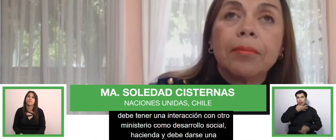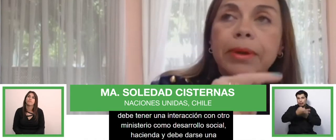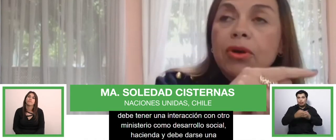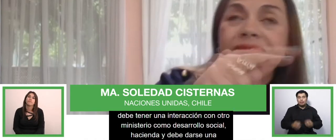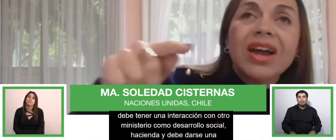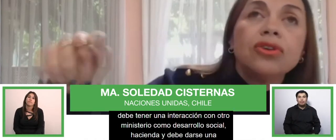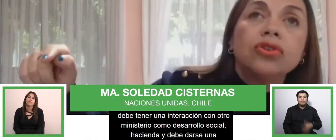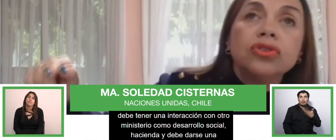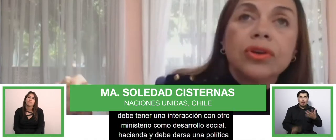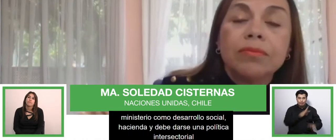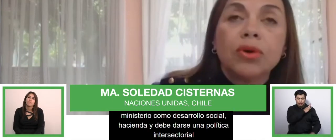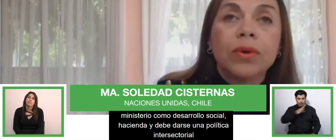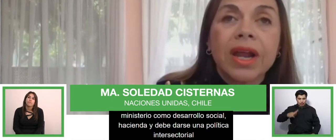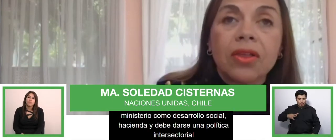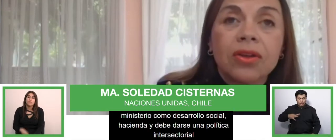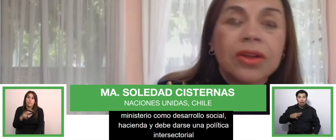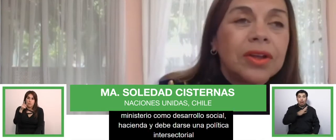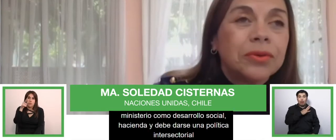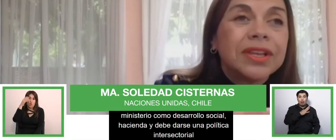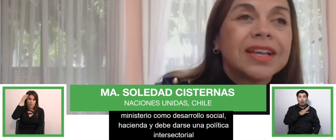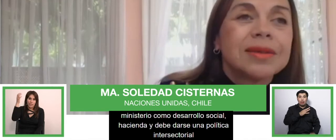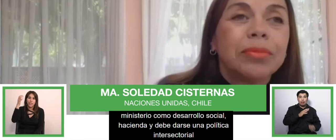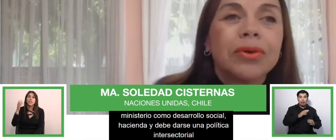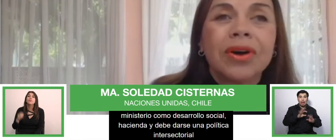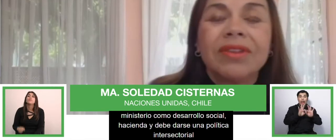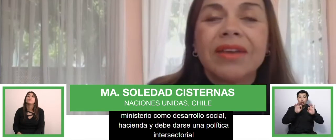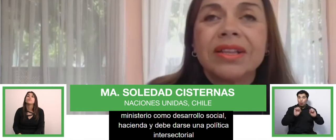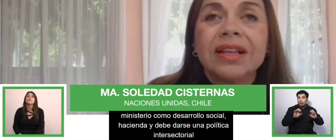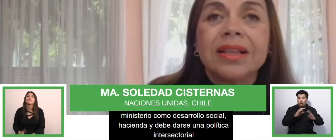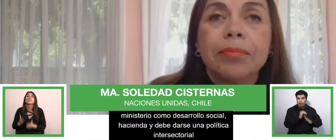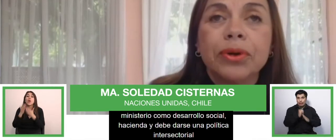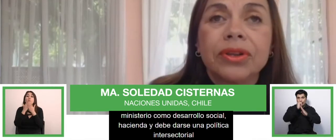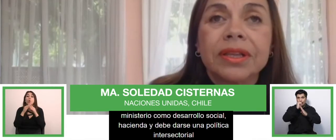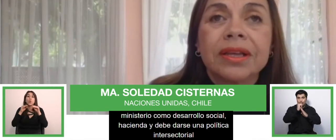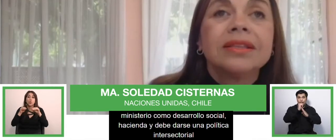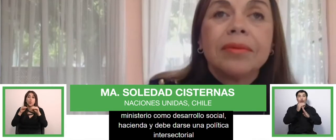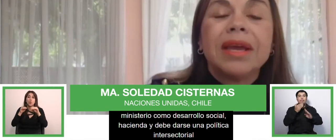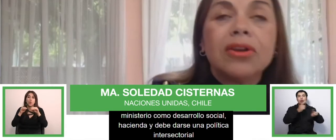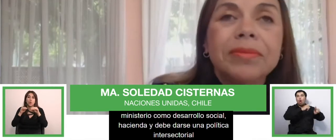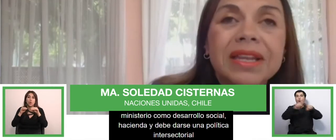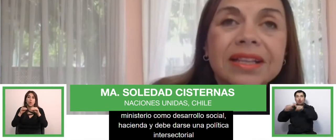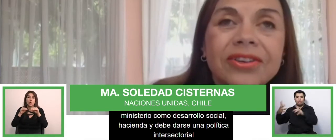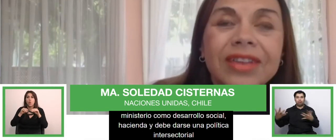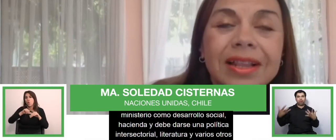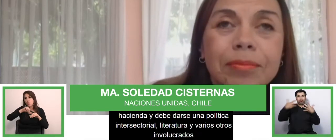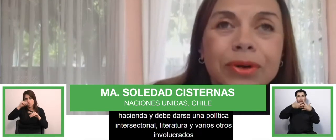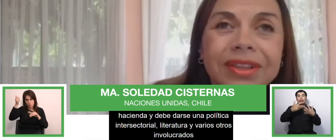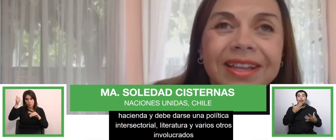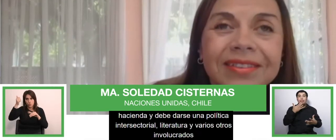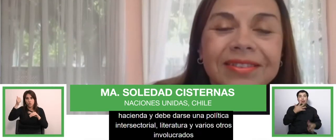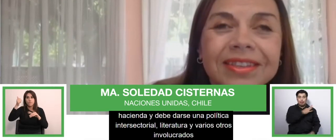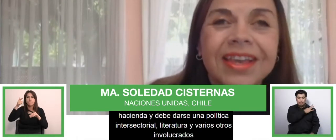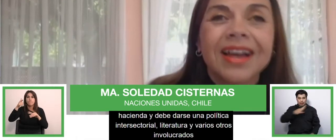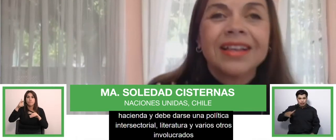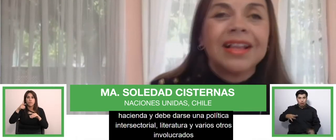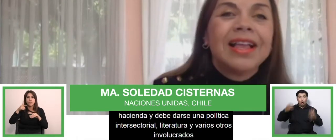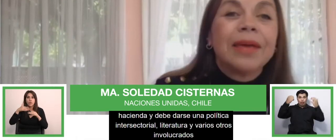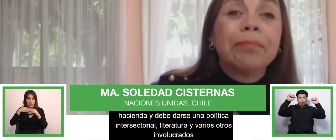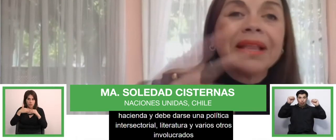lidera, pero hay varios otros involucrados. Ustedes hace poco hablaban del deporte, también los ministerios del deporte.